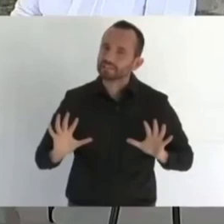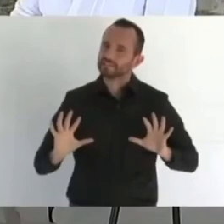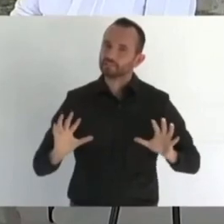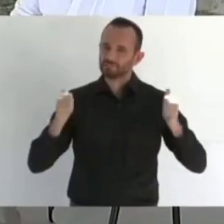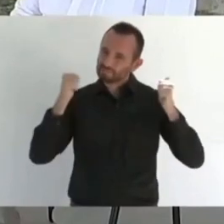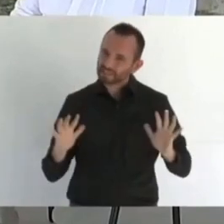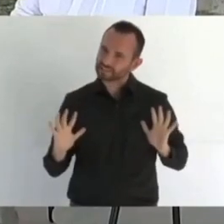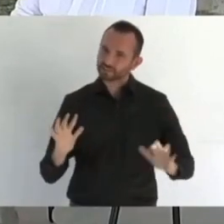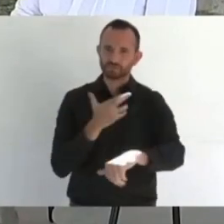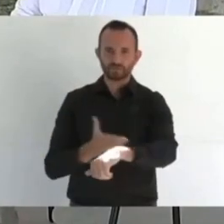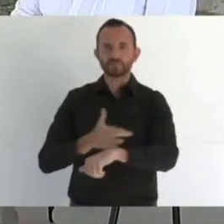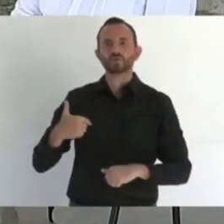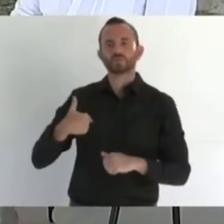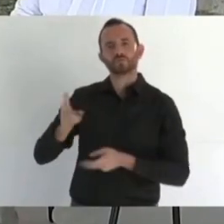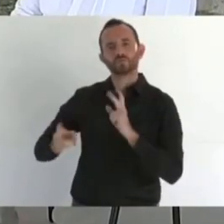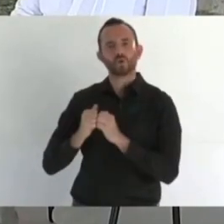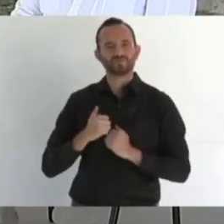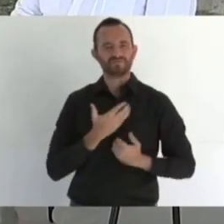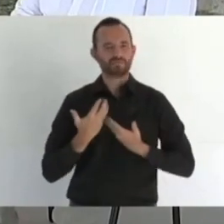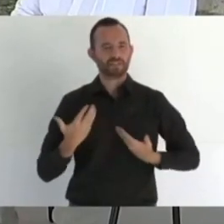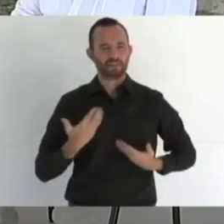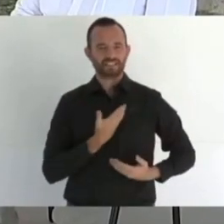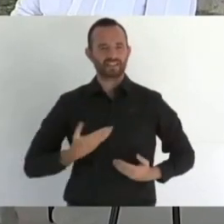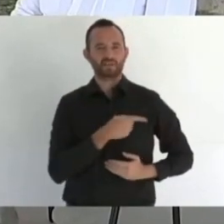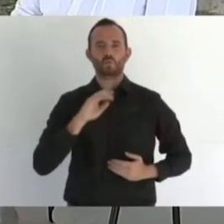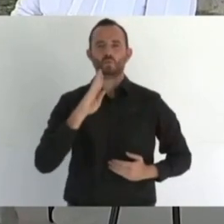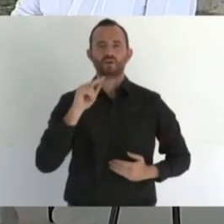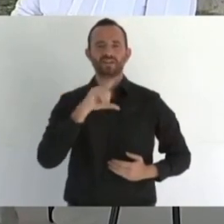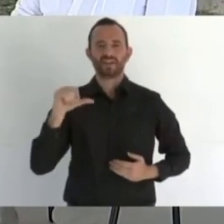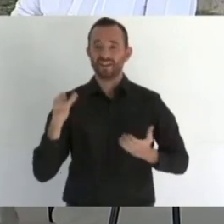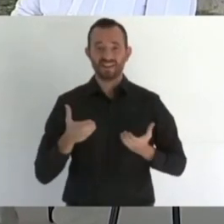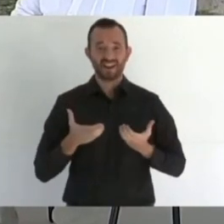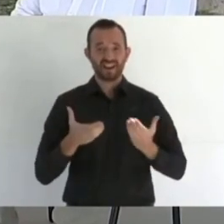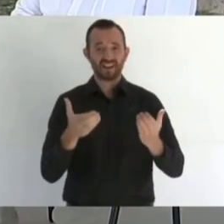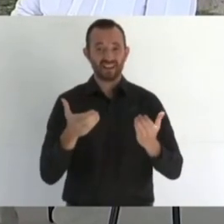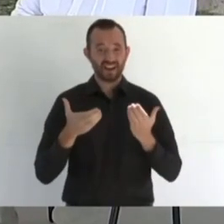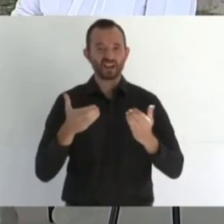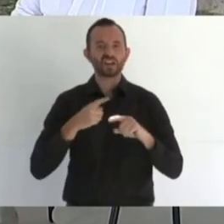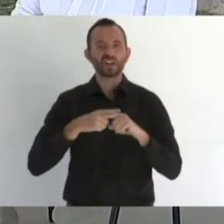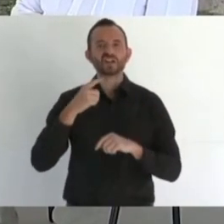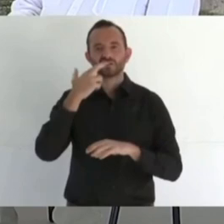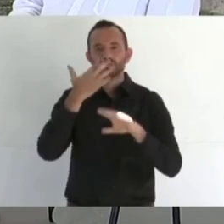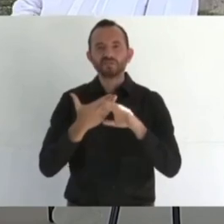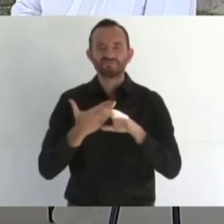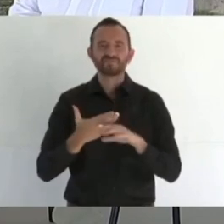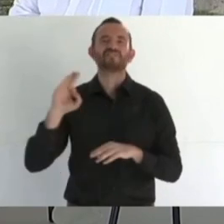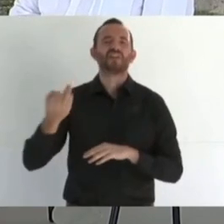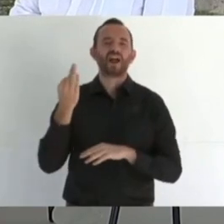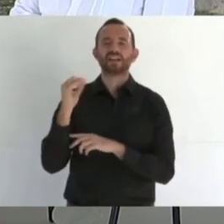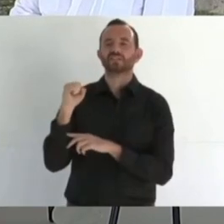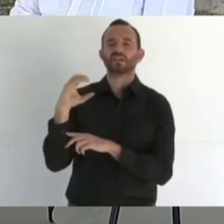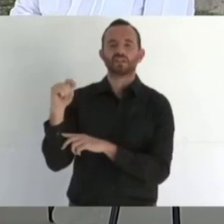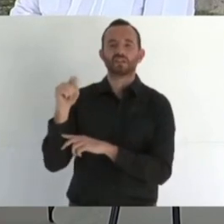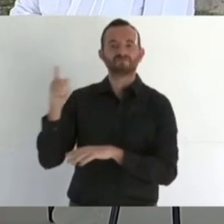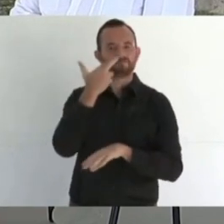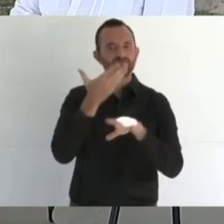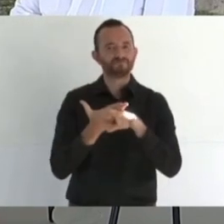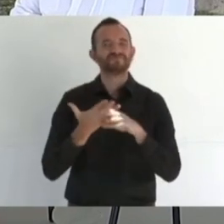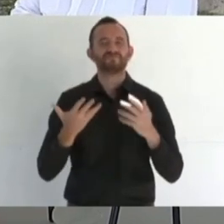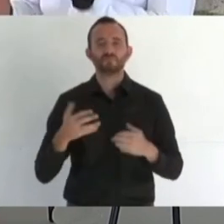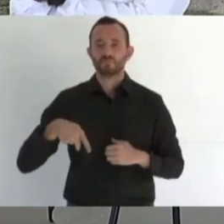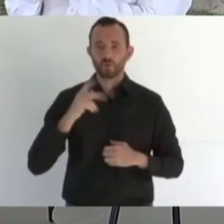carretera federal y tiene que dar la autorización la Secretaría de Comunicaciones y Transportes. Bueno, le dije, ahora que venimos en camino, el presidente da la autorización.